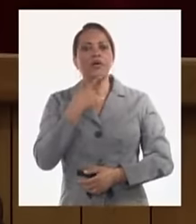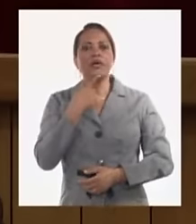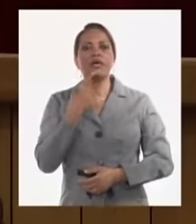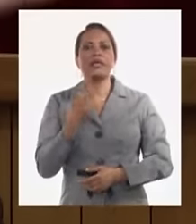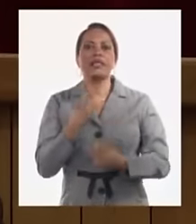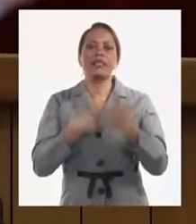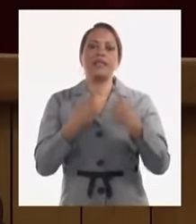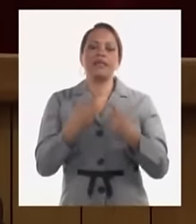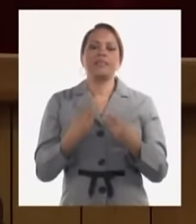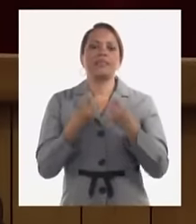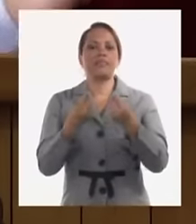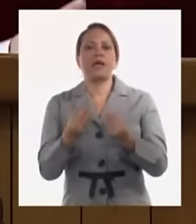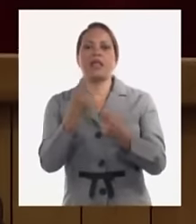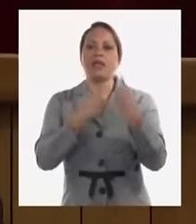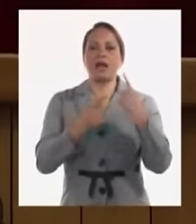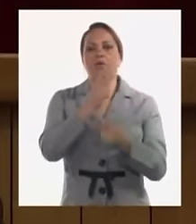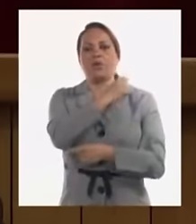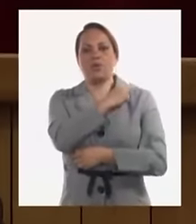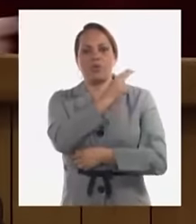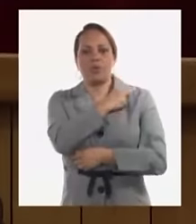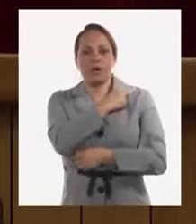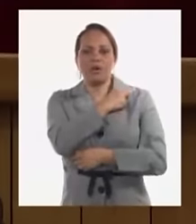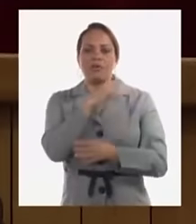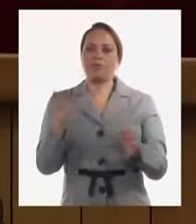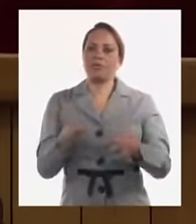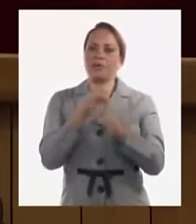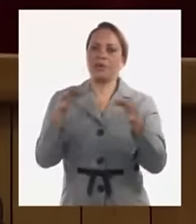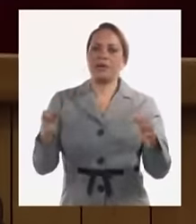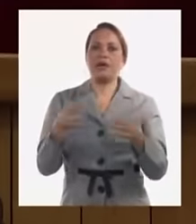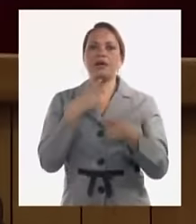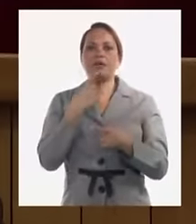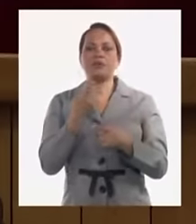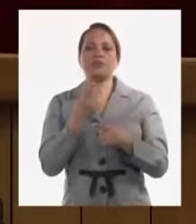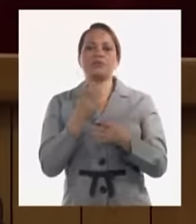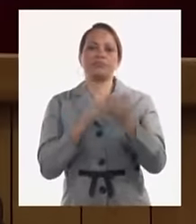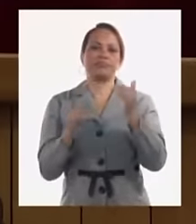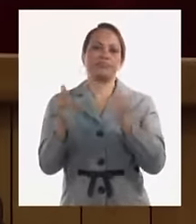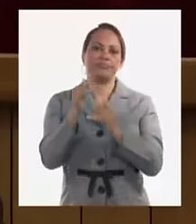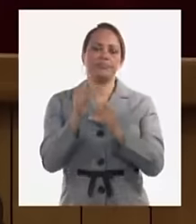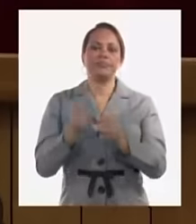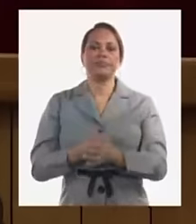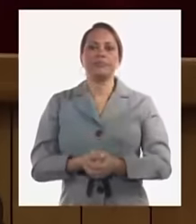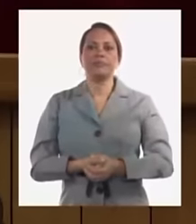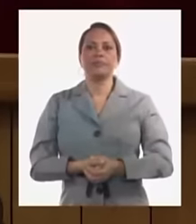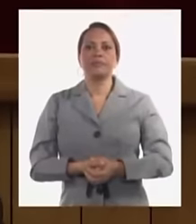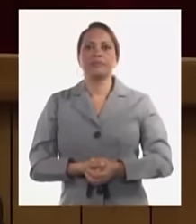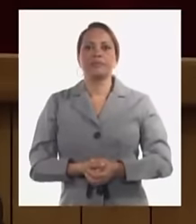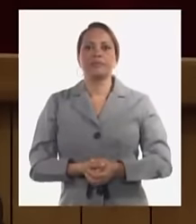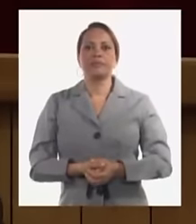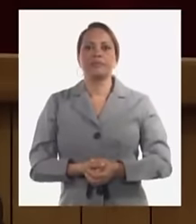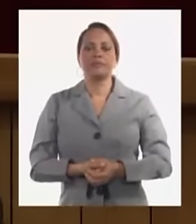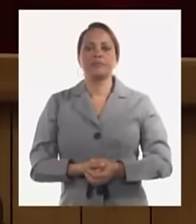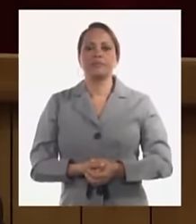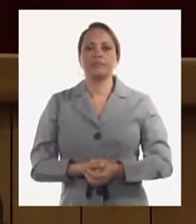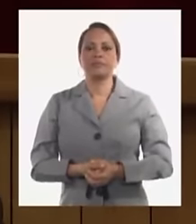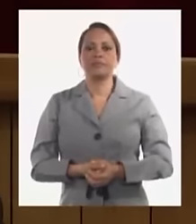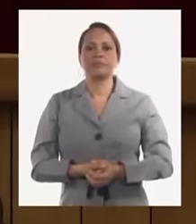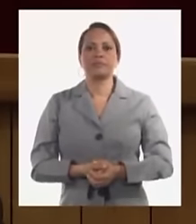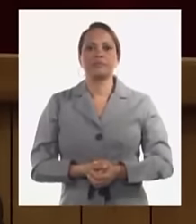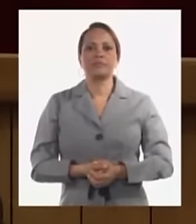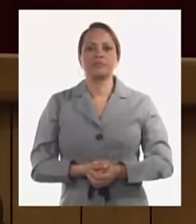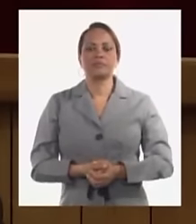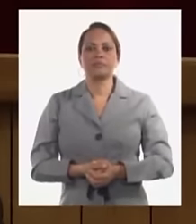cuadros ahora se aprobó un sistema para retomar a todos los niveles la selección de los cuadros del Estado y del Gobierno